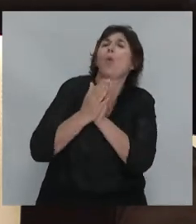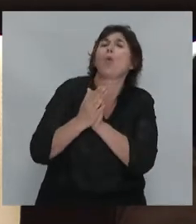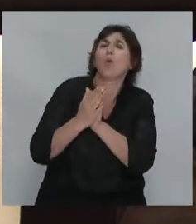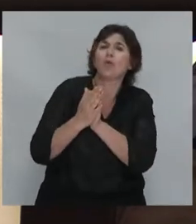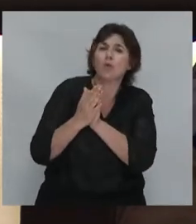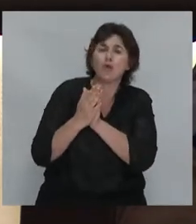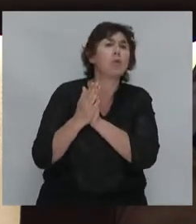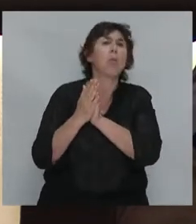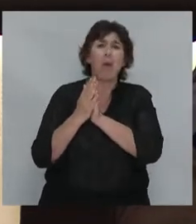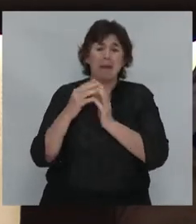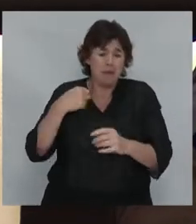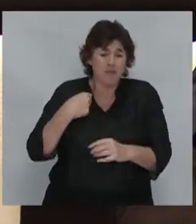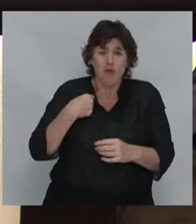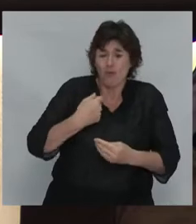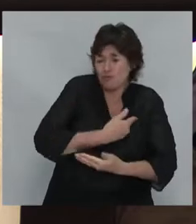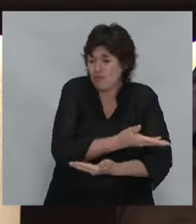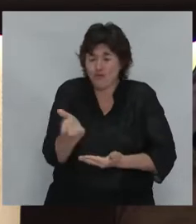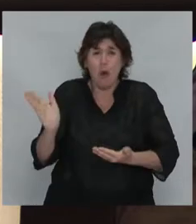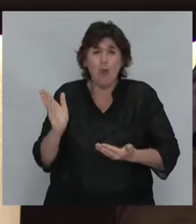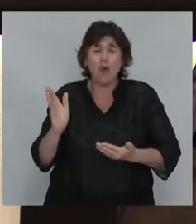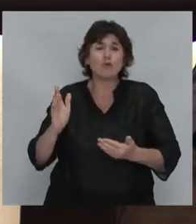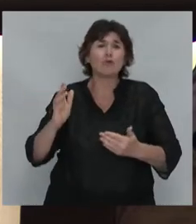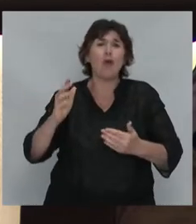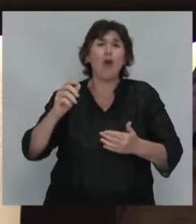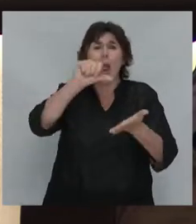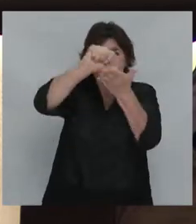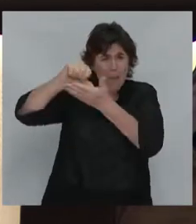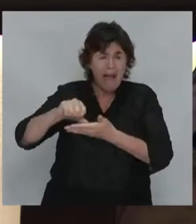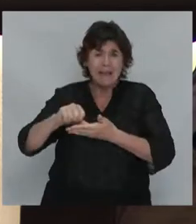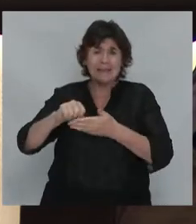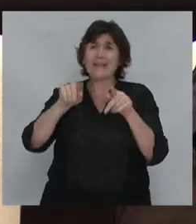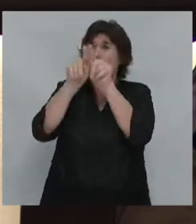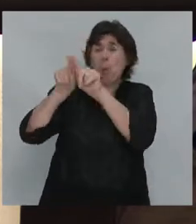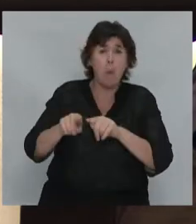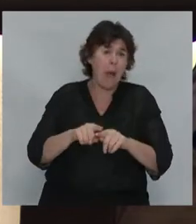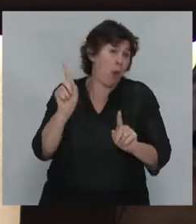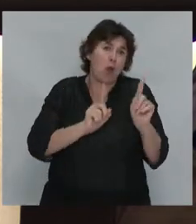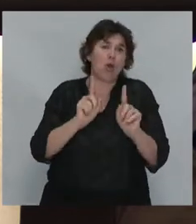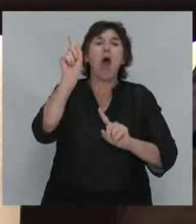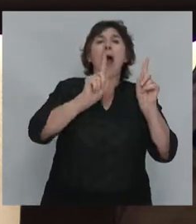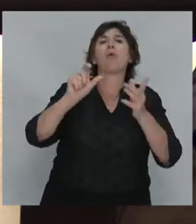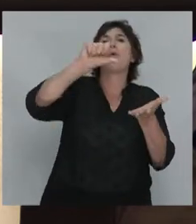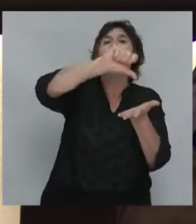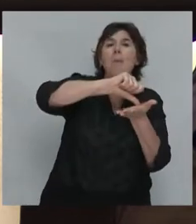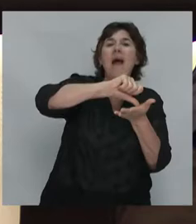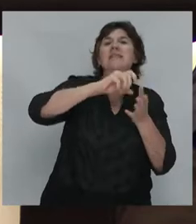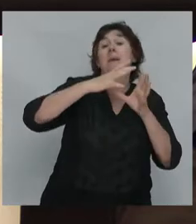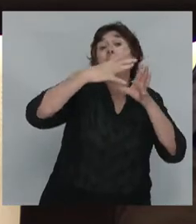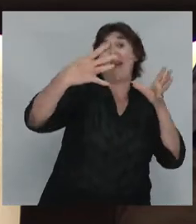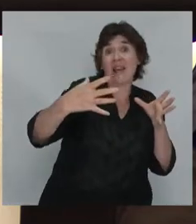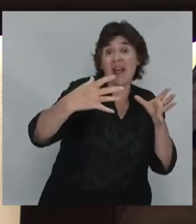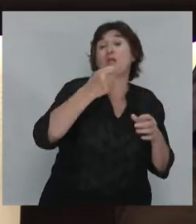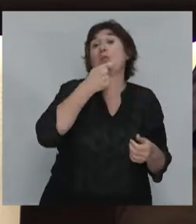ramillete de desiguales, no somos todos los países iguales. Hay países que son un poco más grandes,